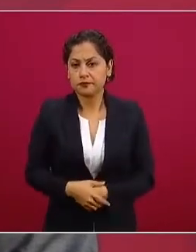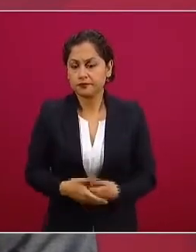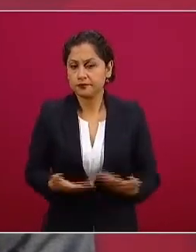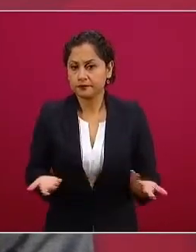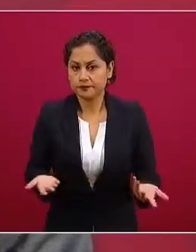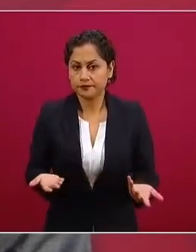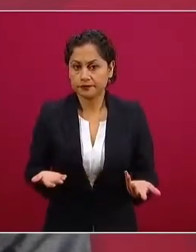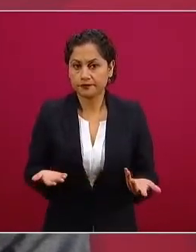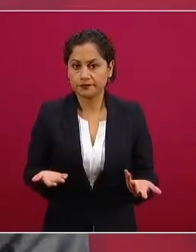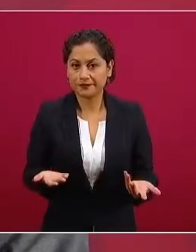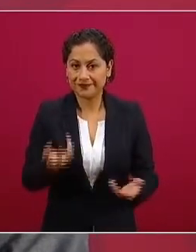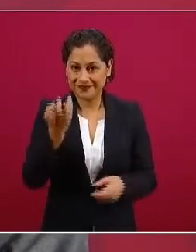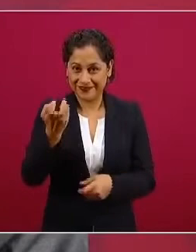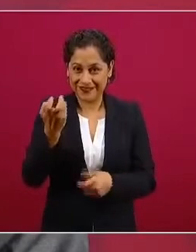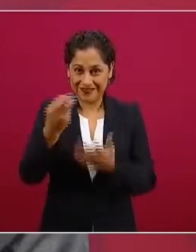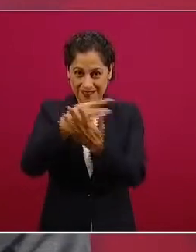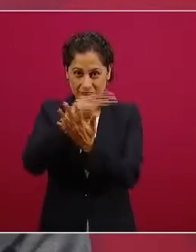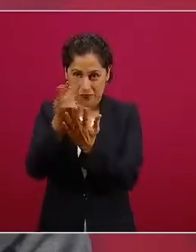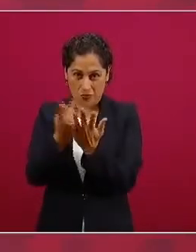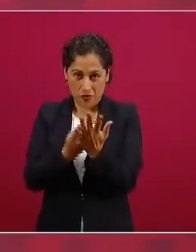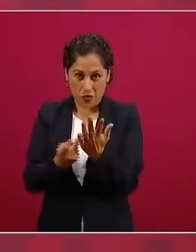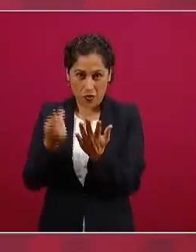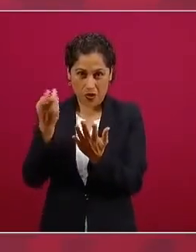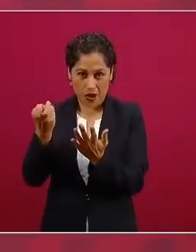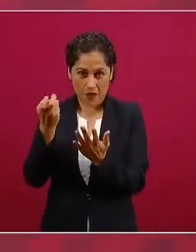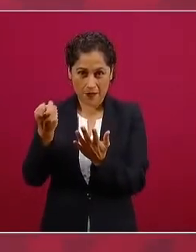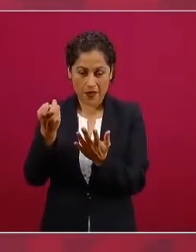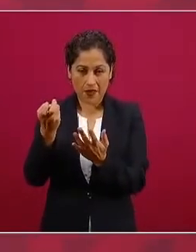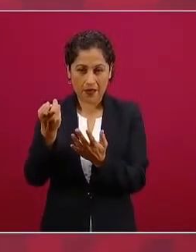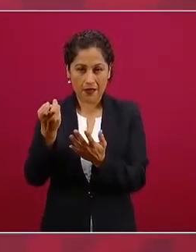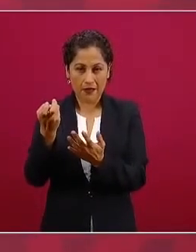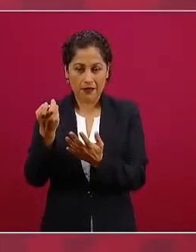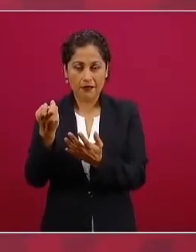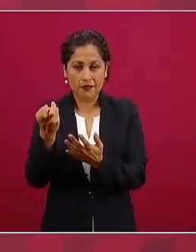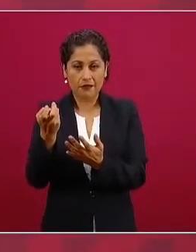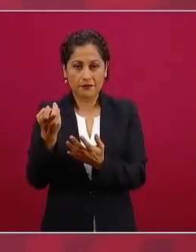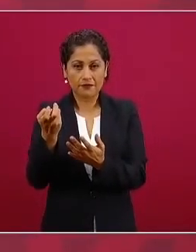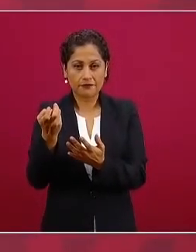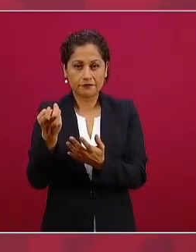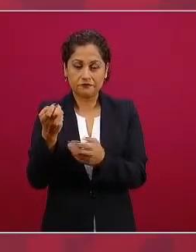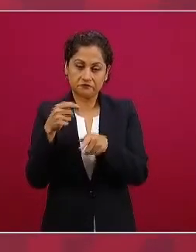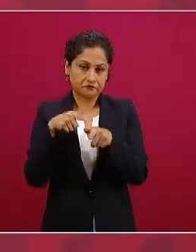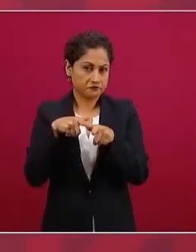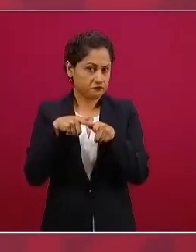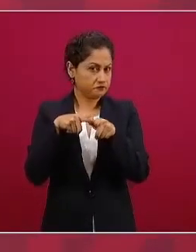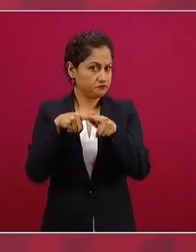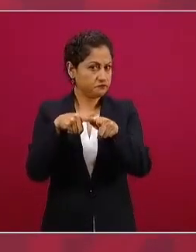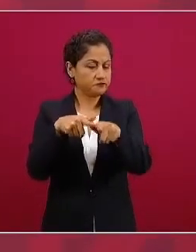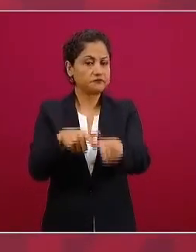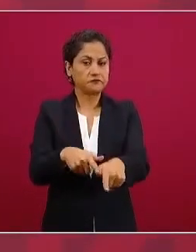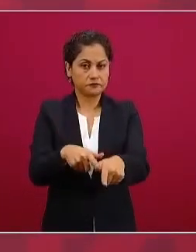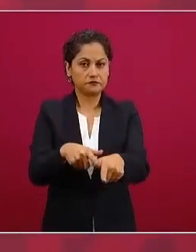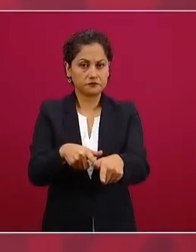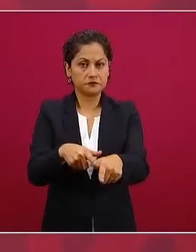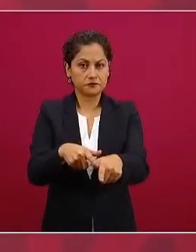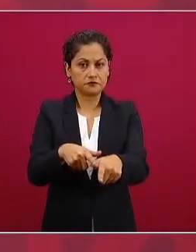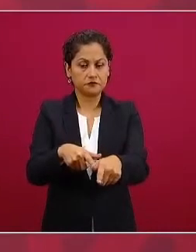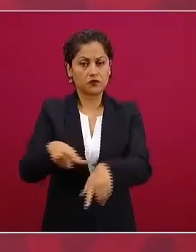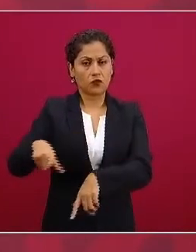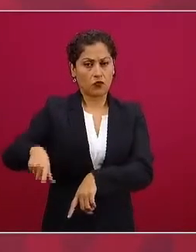programa por ejemplo continúa estamos apoyando